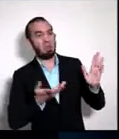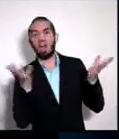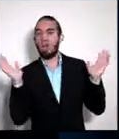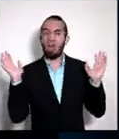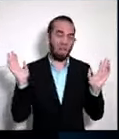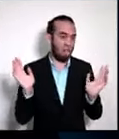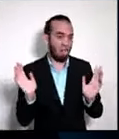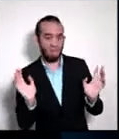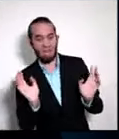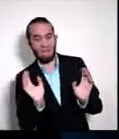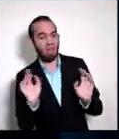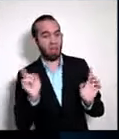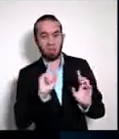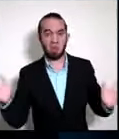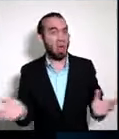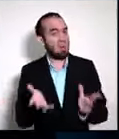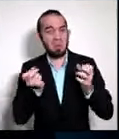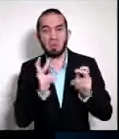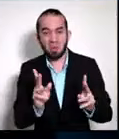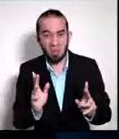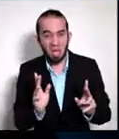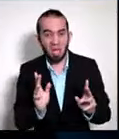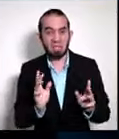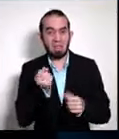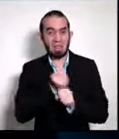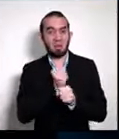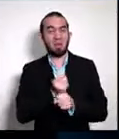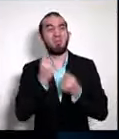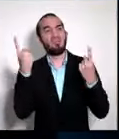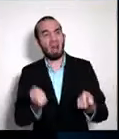que no propició esas oportunidades de empleo